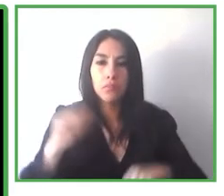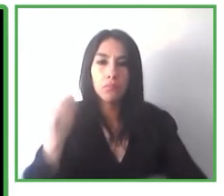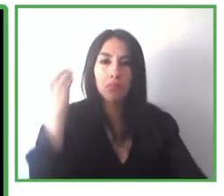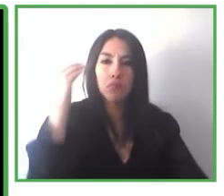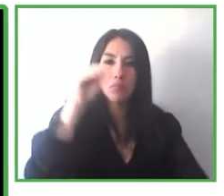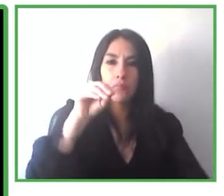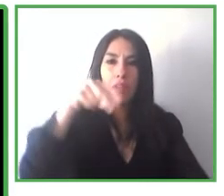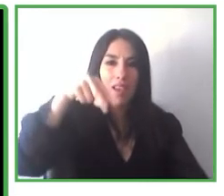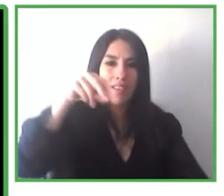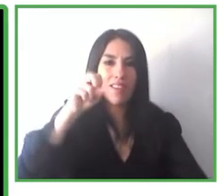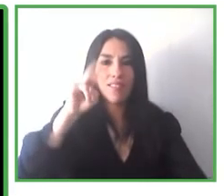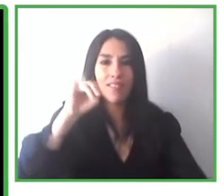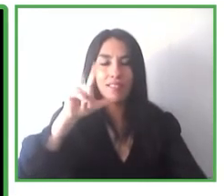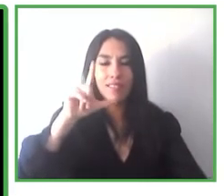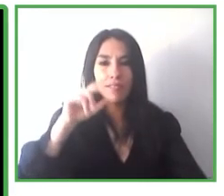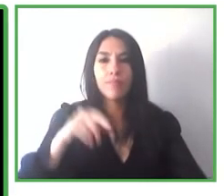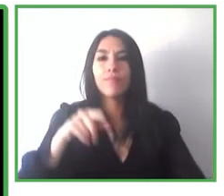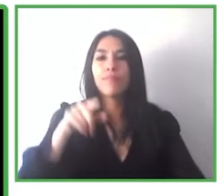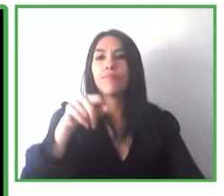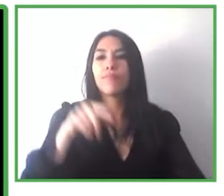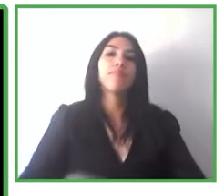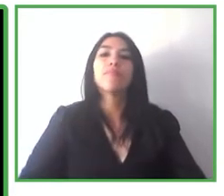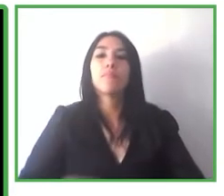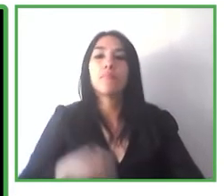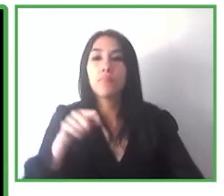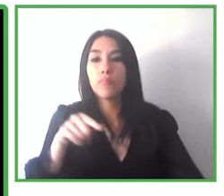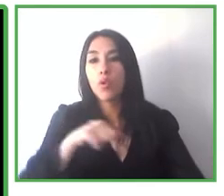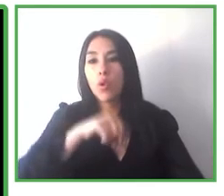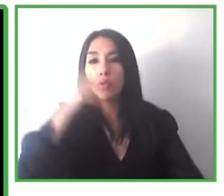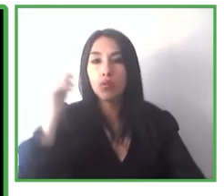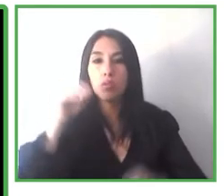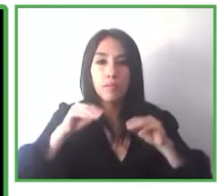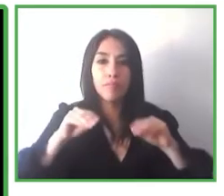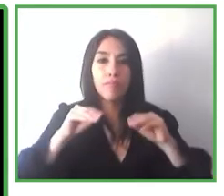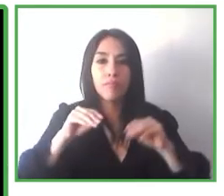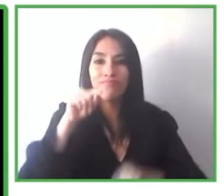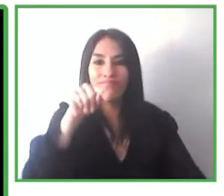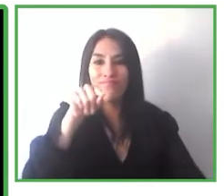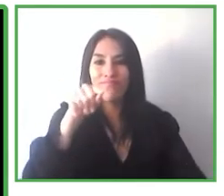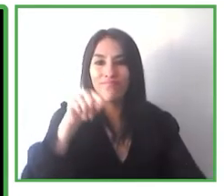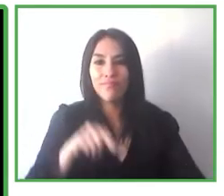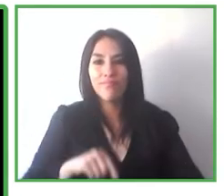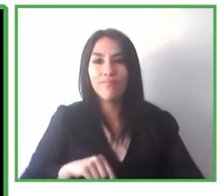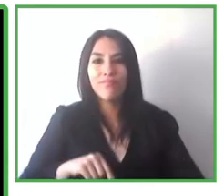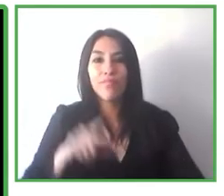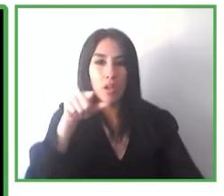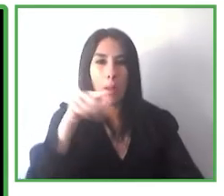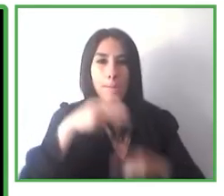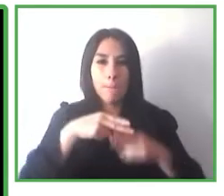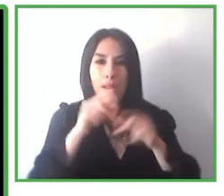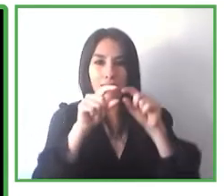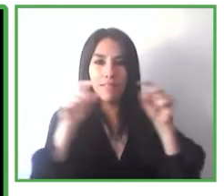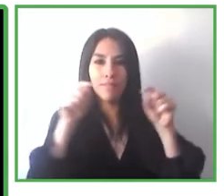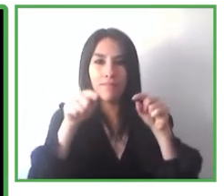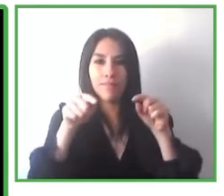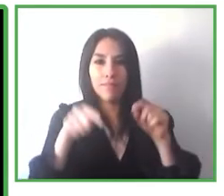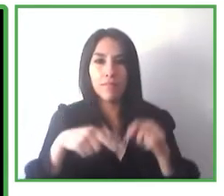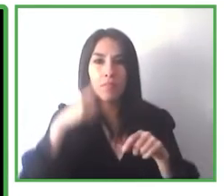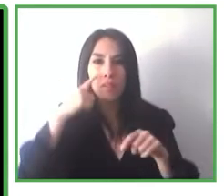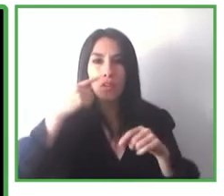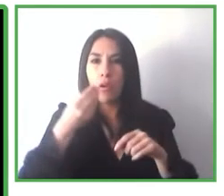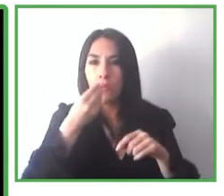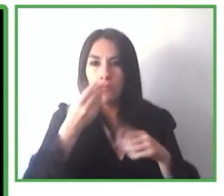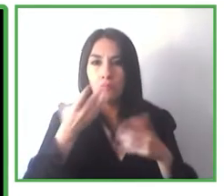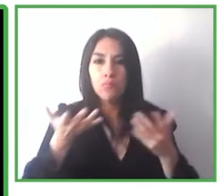más inclusión nos hace que Elox el fabricante ha elegido Navilens para introducirlo en todo su empaquetado en el próximo año 2022